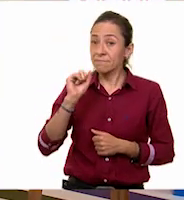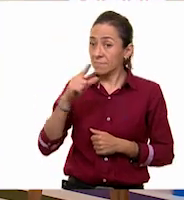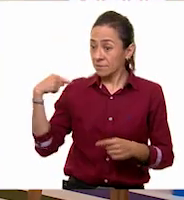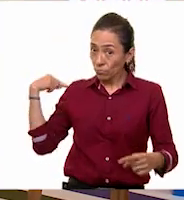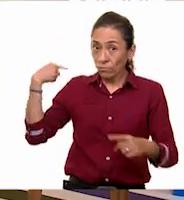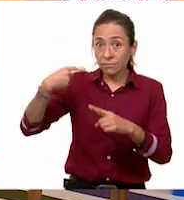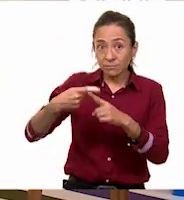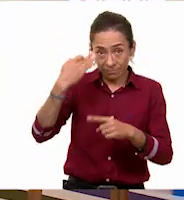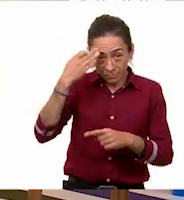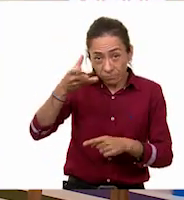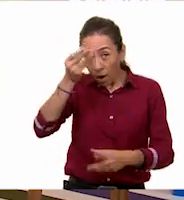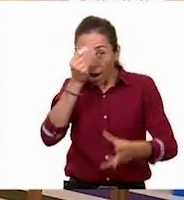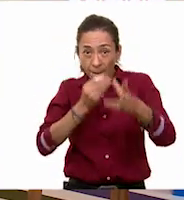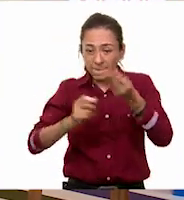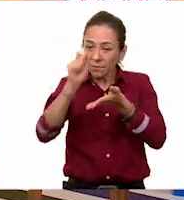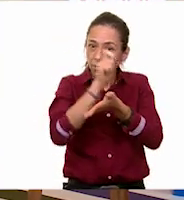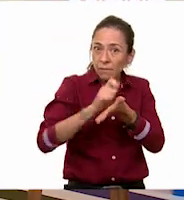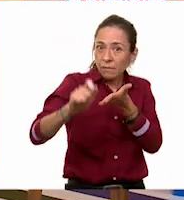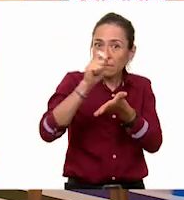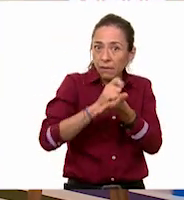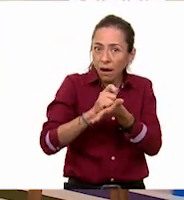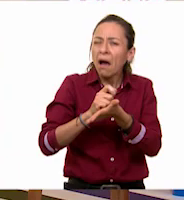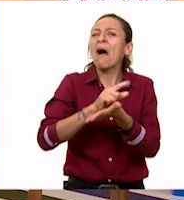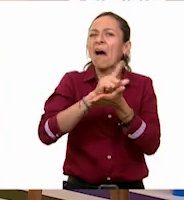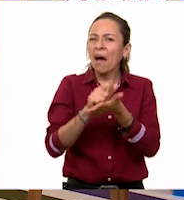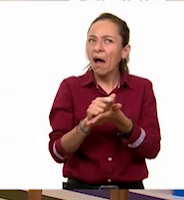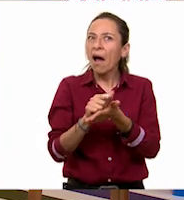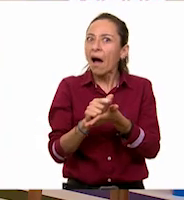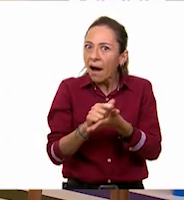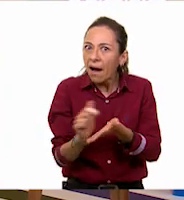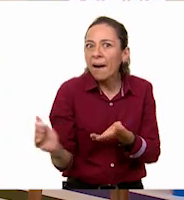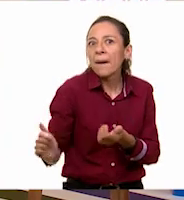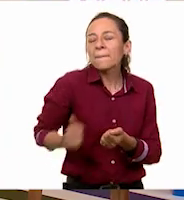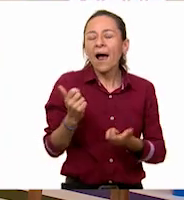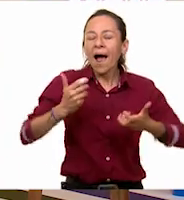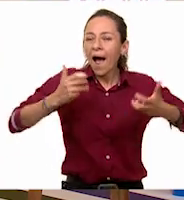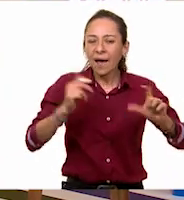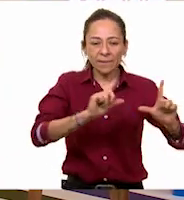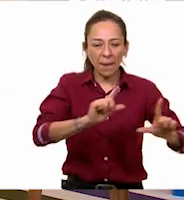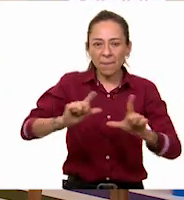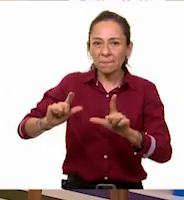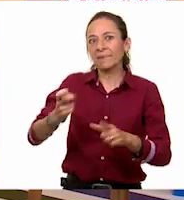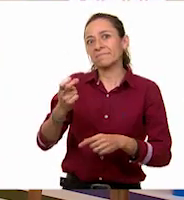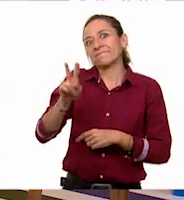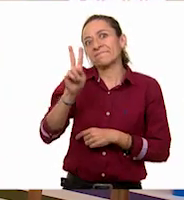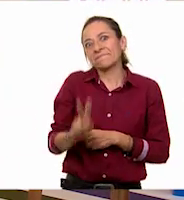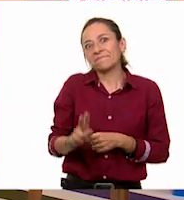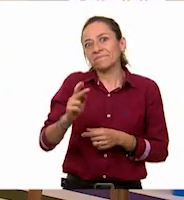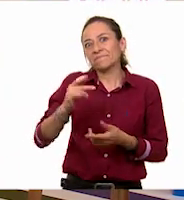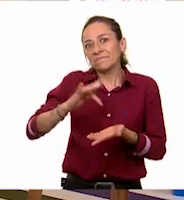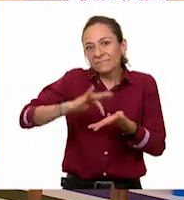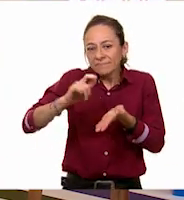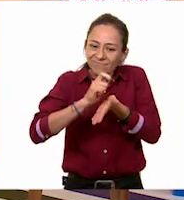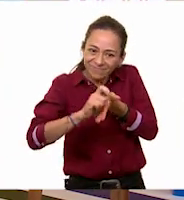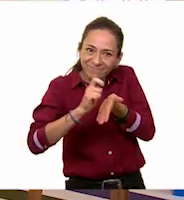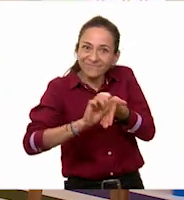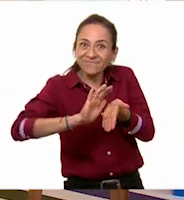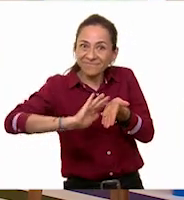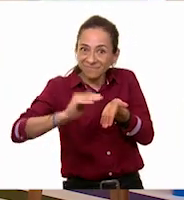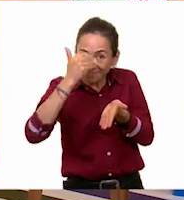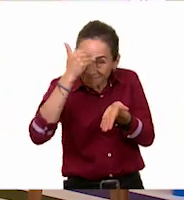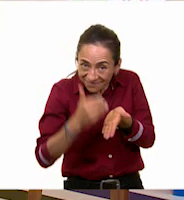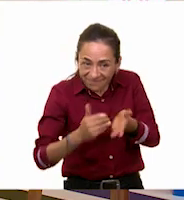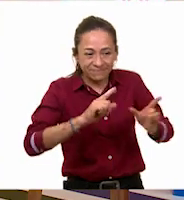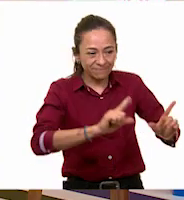sobre la escritura. Gracias a que ya puede escribir, puso algunas ideas importantes sobre